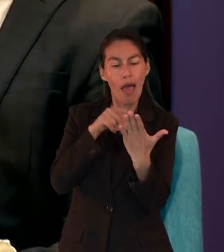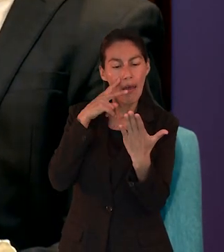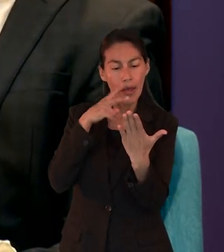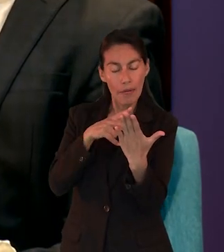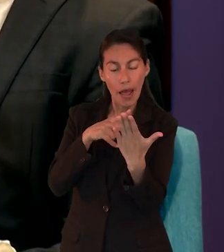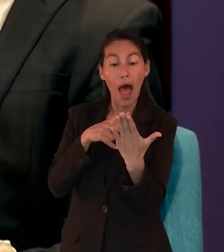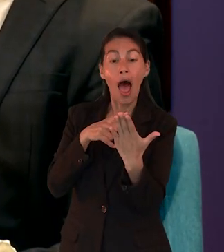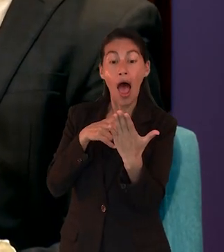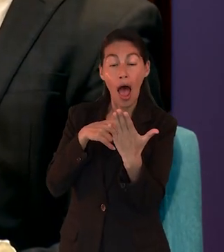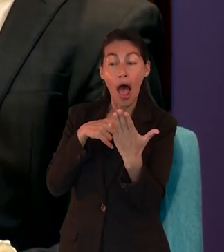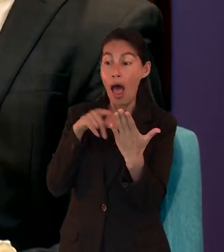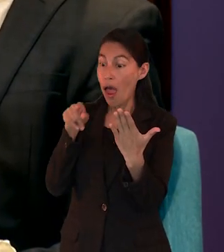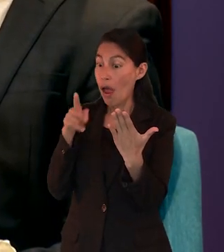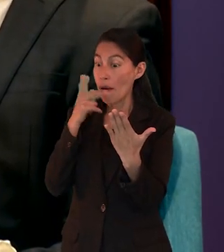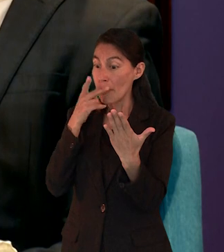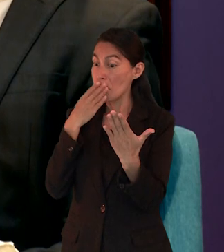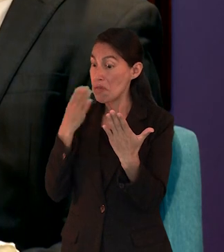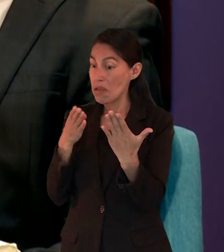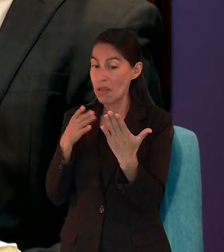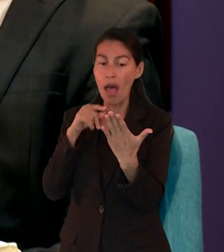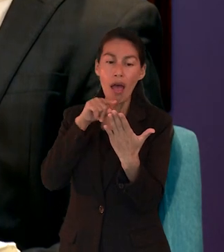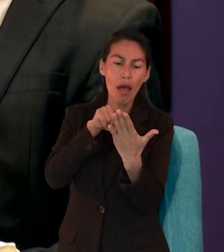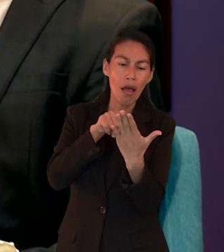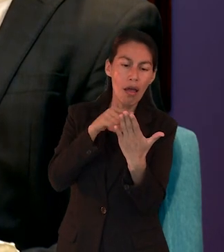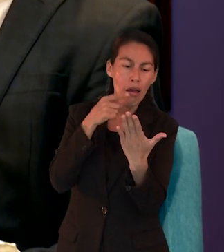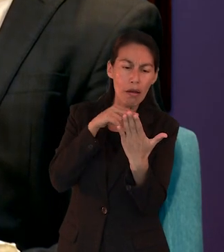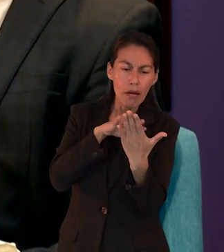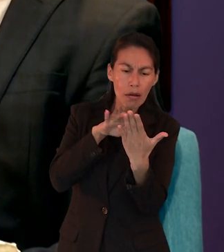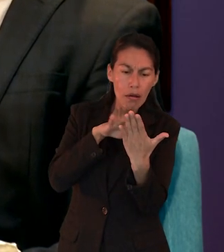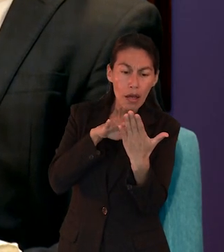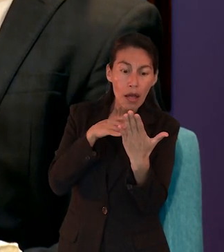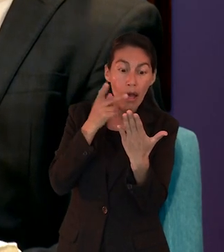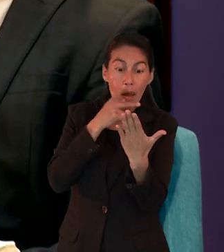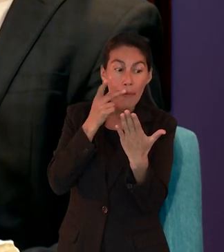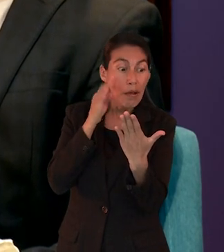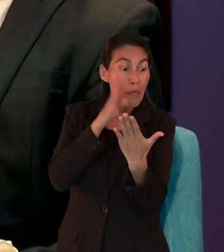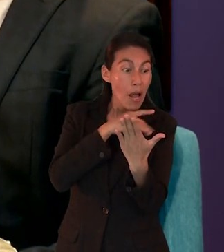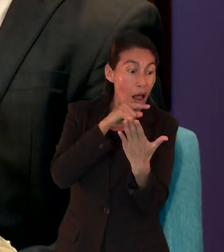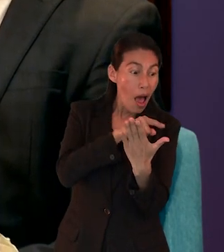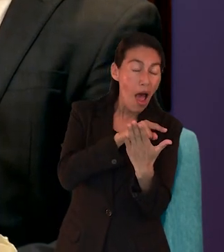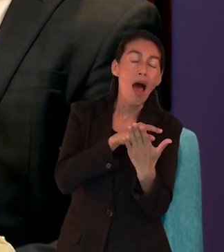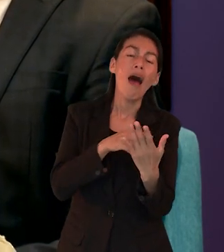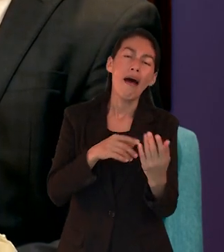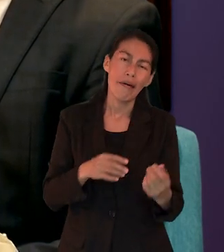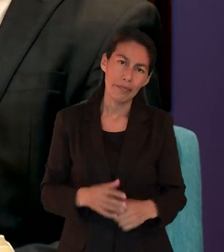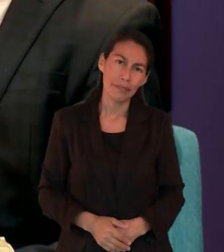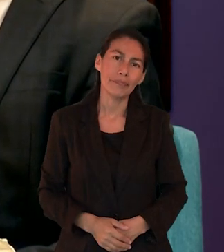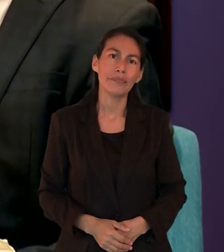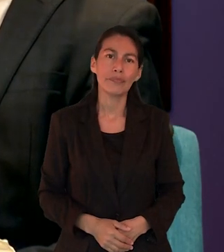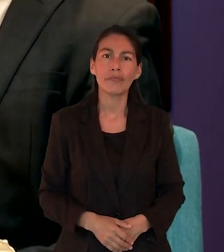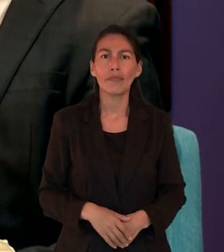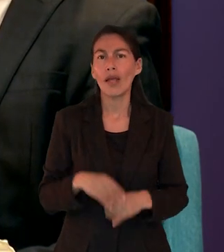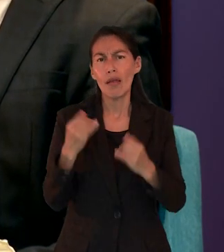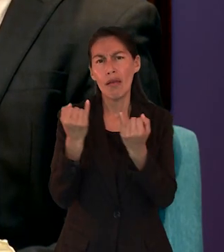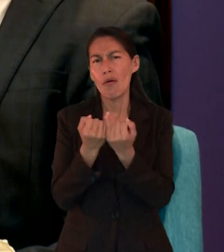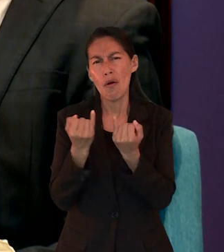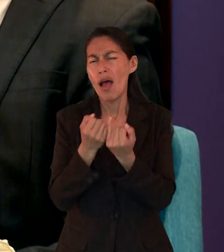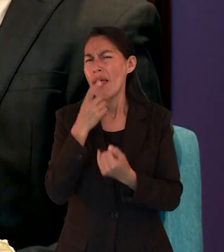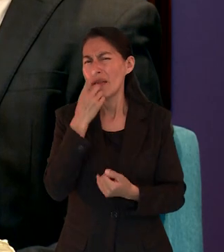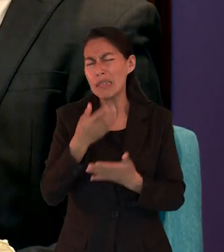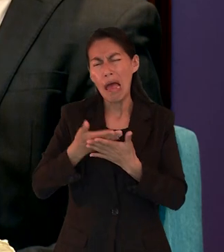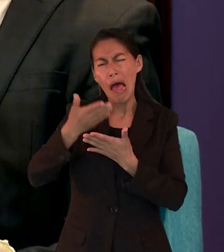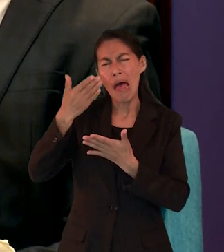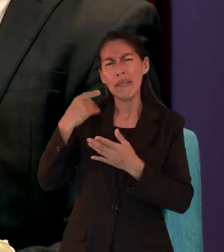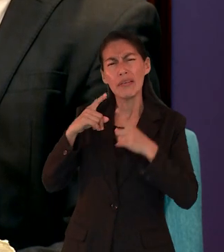manera es examinando las Escrituras, no tener esa relación con Dios por intermedio de las Escrituras. Y